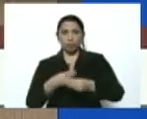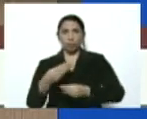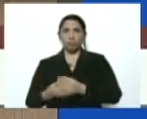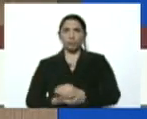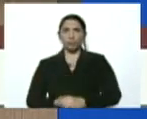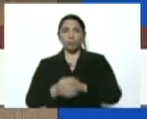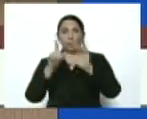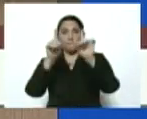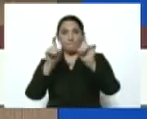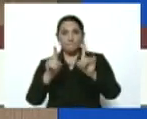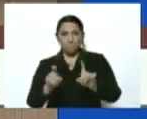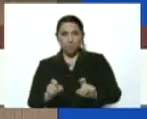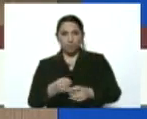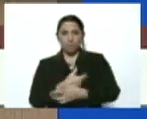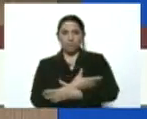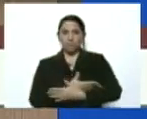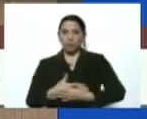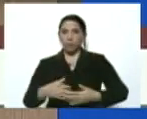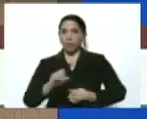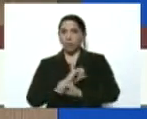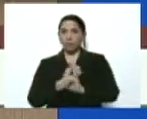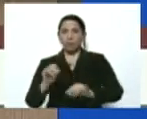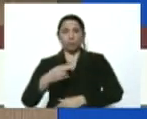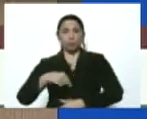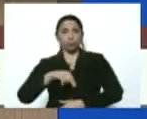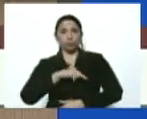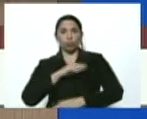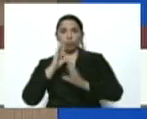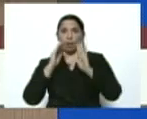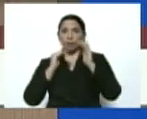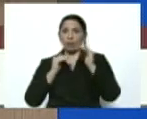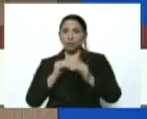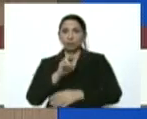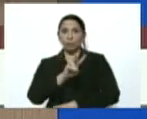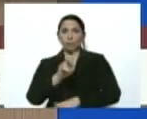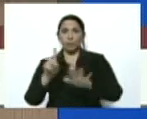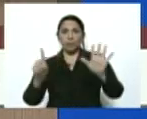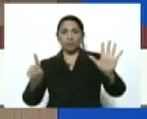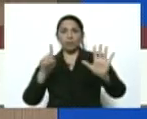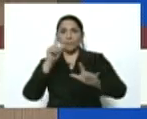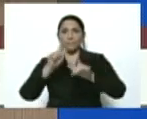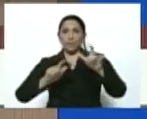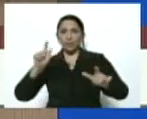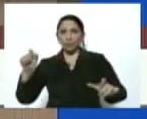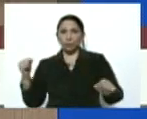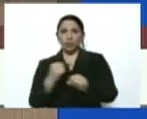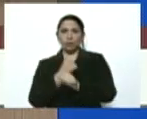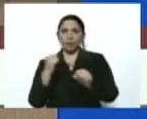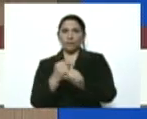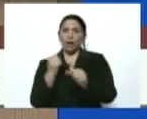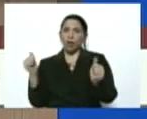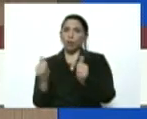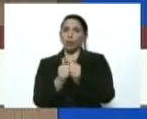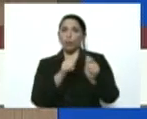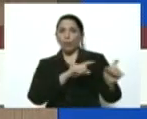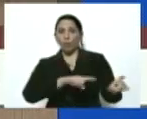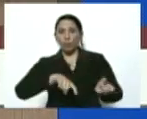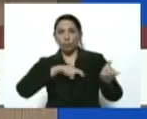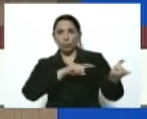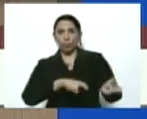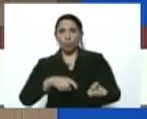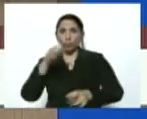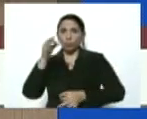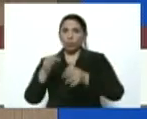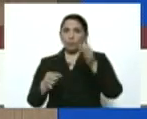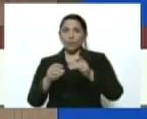prueba molecular. Ya estamos atendiendo a las 26 personas que trabajan con esta agricultora, justamente para